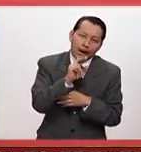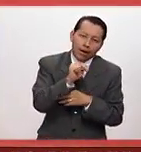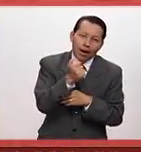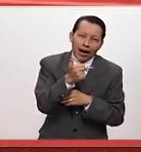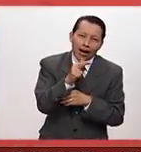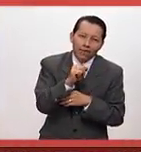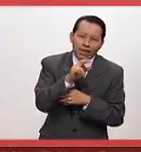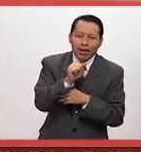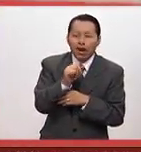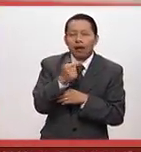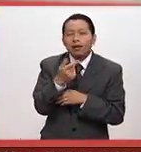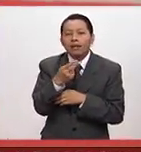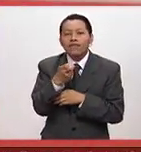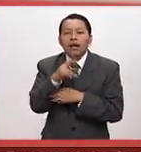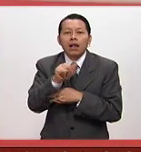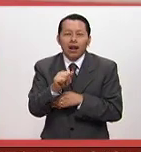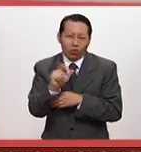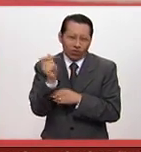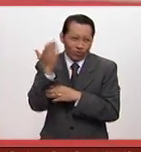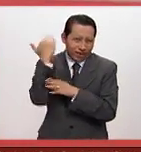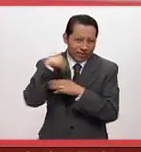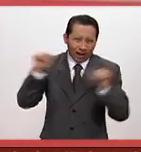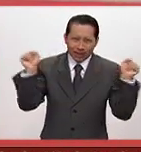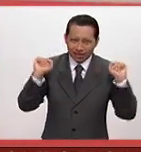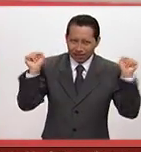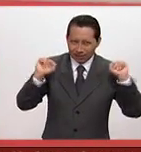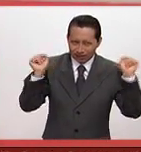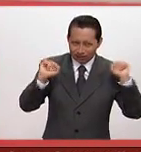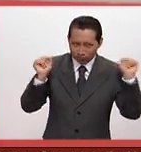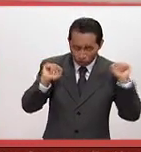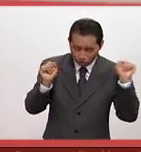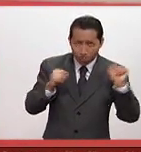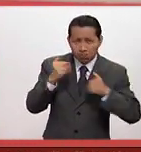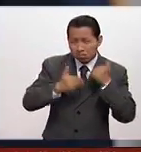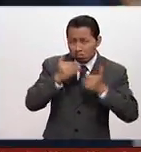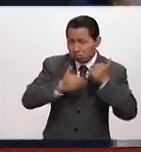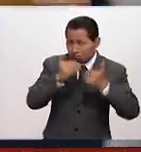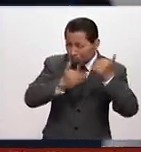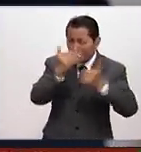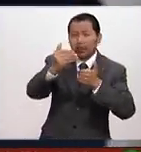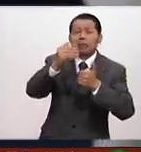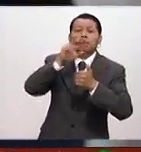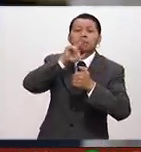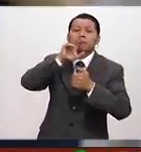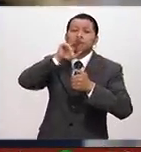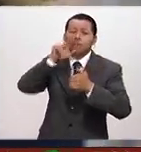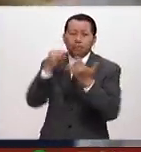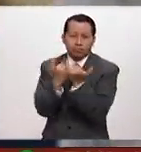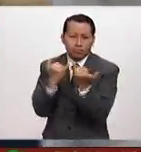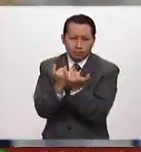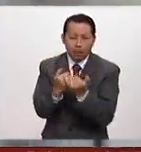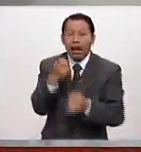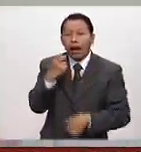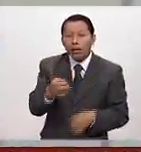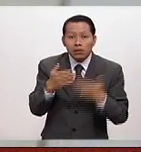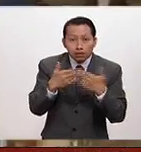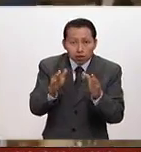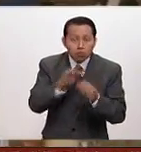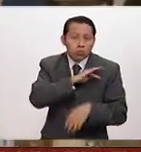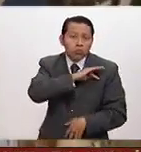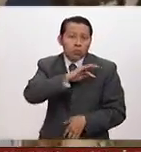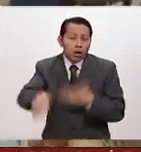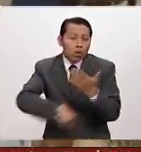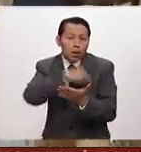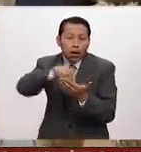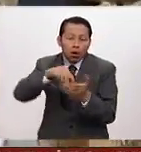Guevara. Exactamente. Respecto al atletismo que de repente se convirtió en la campeona del mundo. Y bueno, abre las puertas, inspira a